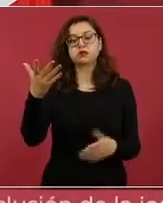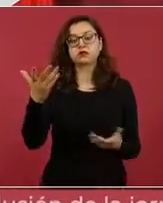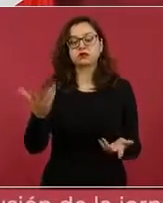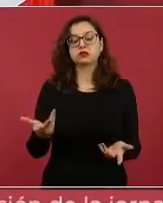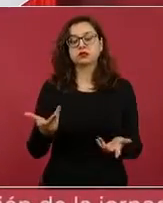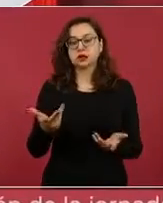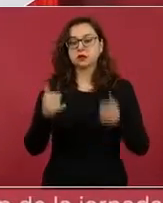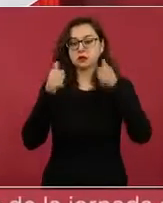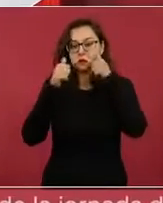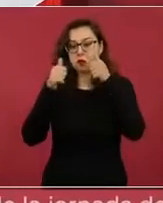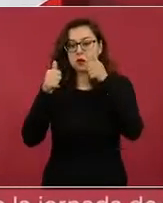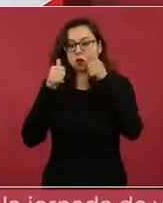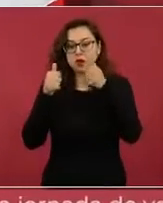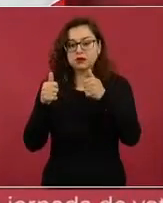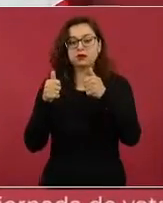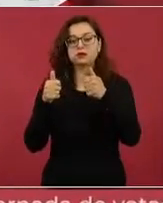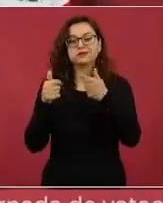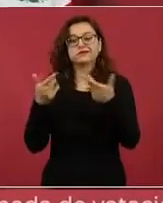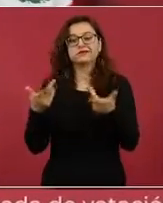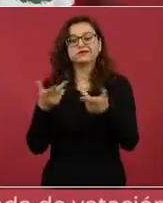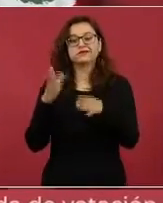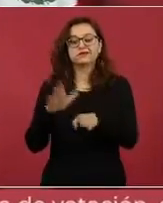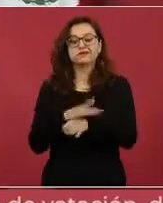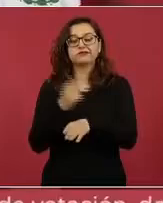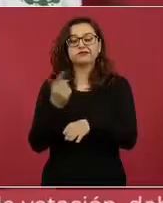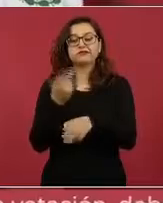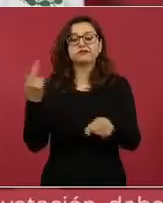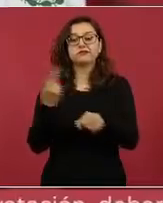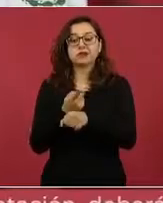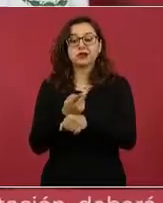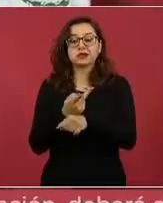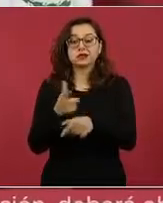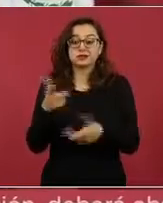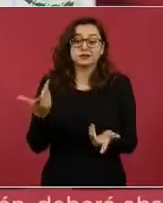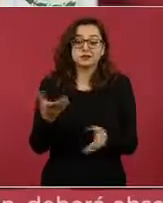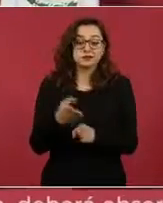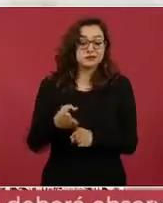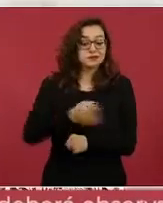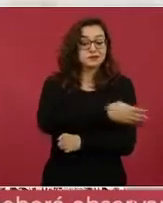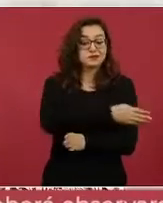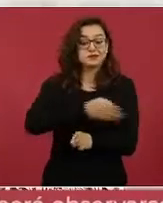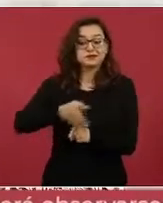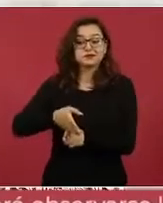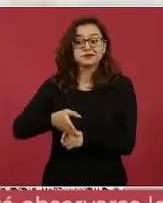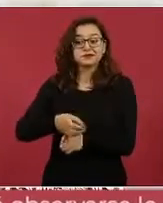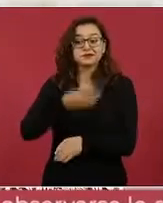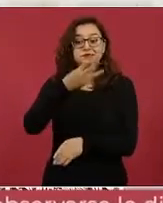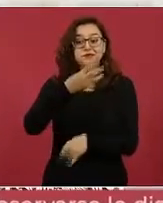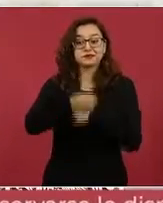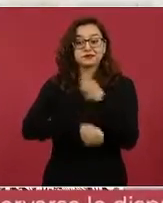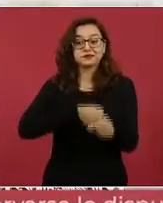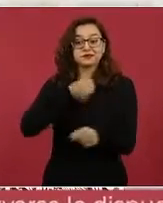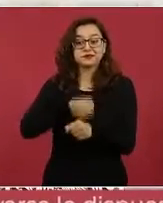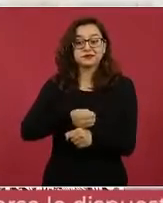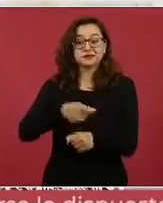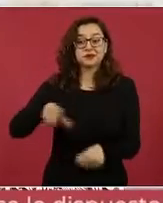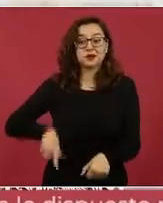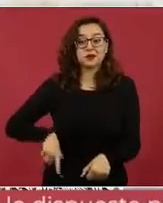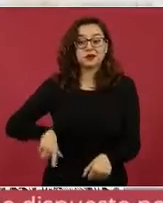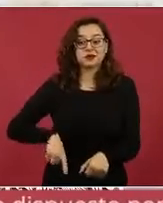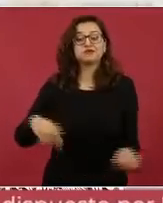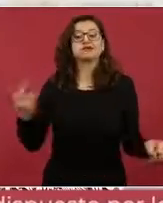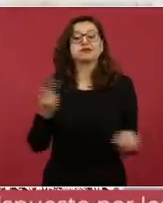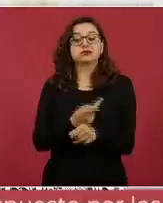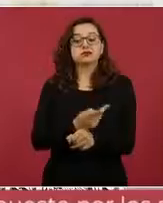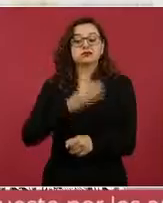la primera mitad del gobierno la dedicamos a atender la